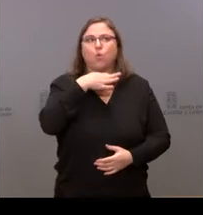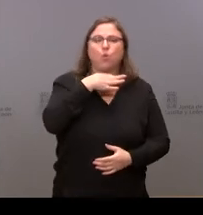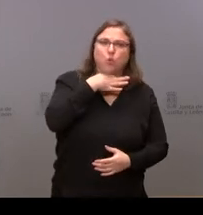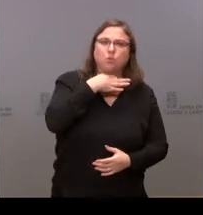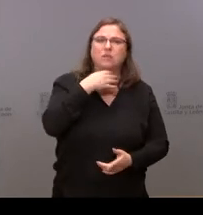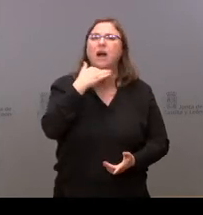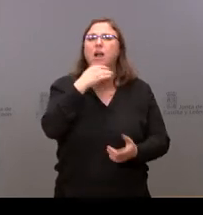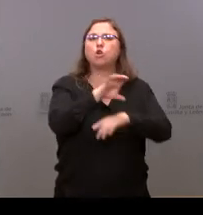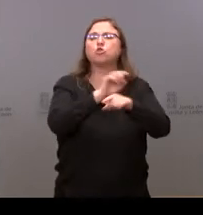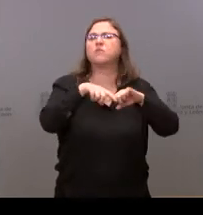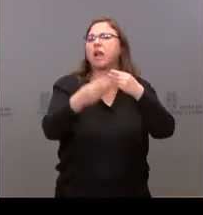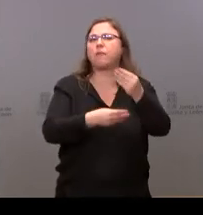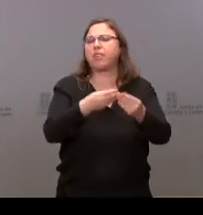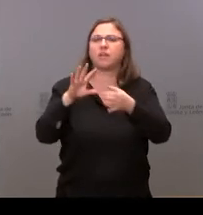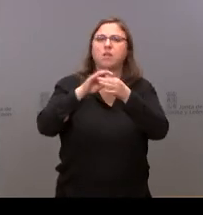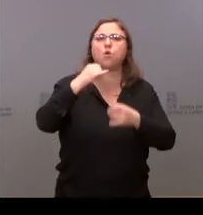para pagar el recibo gracias